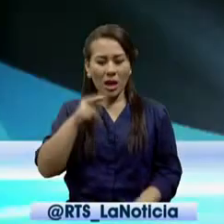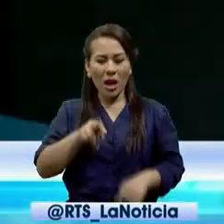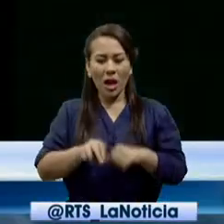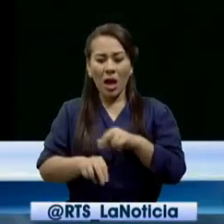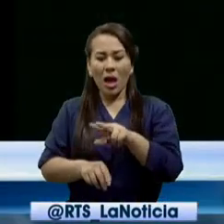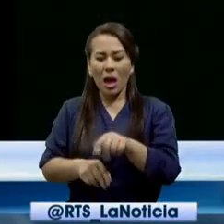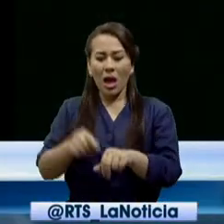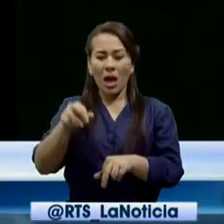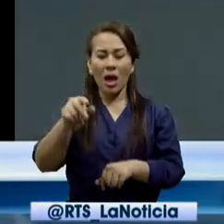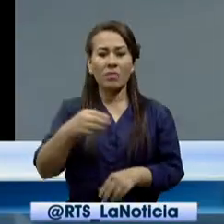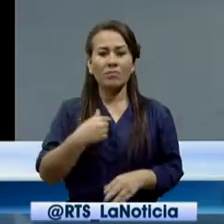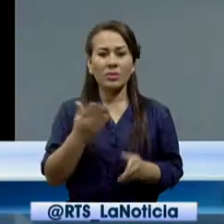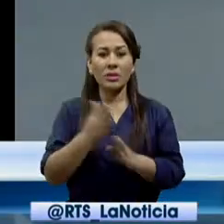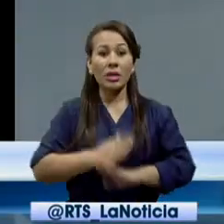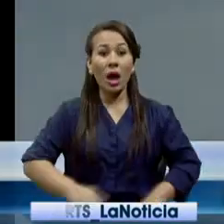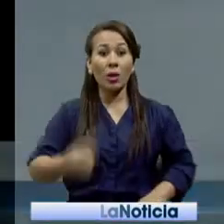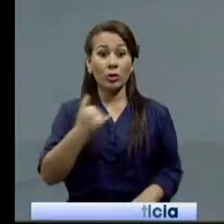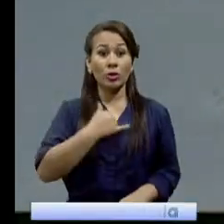a mis 26 años.